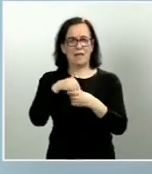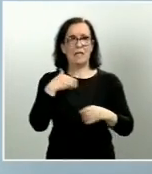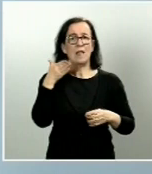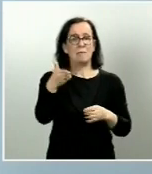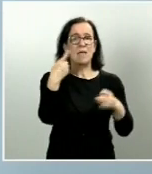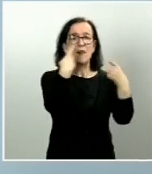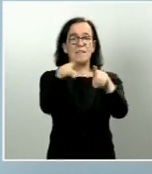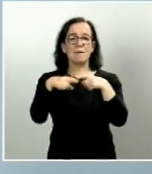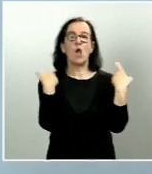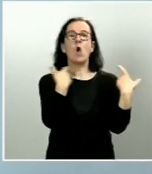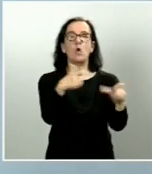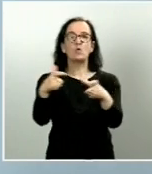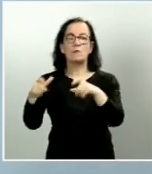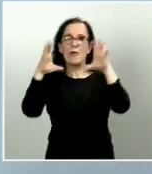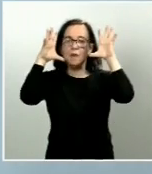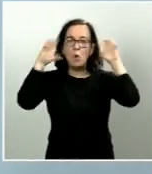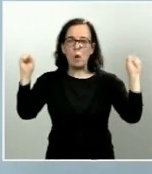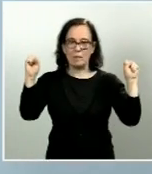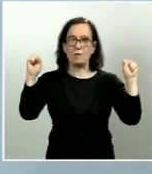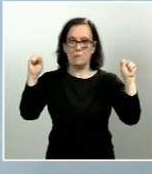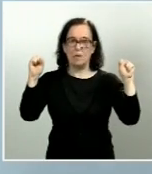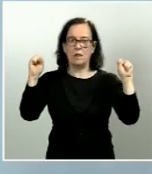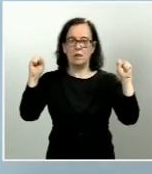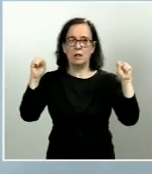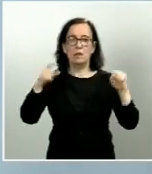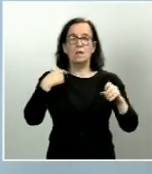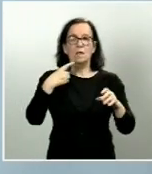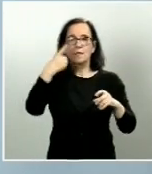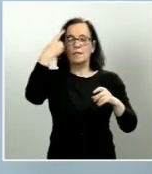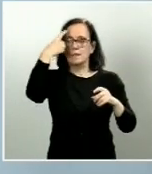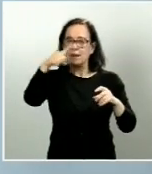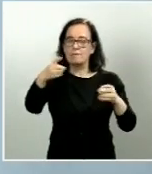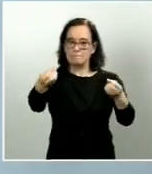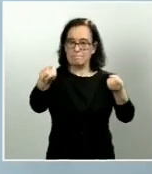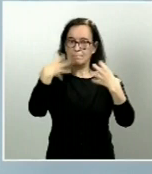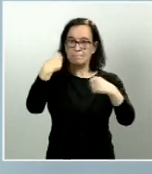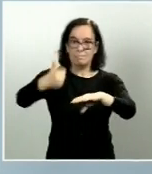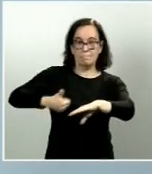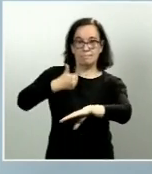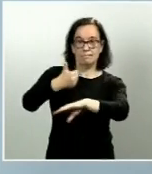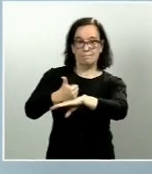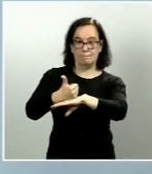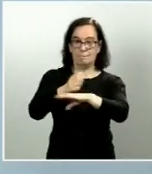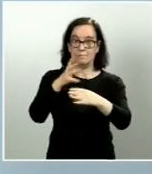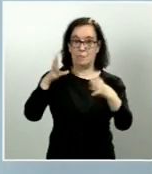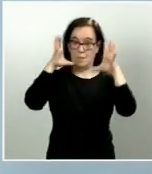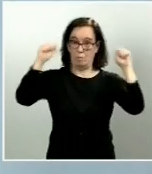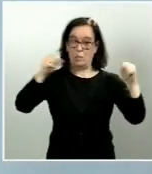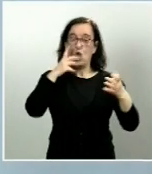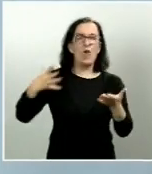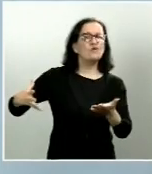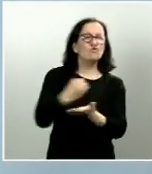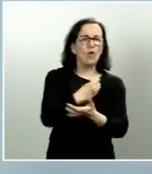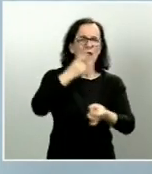unidades de la Guardia Civil que den cuenta al Estado Mayor de todas las actividades, y repito, todas las